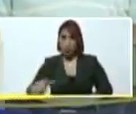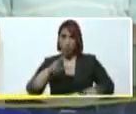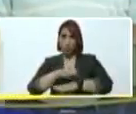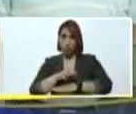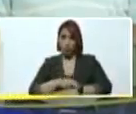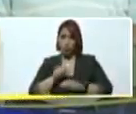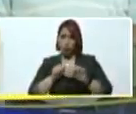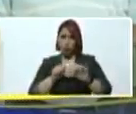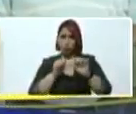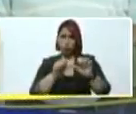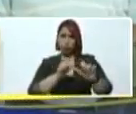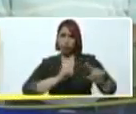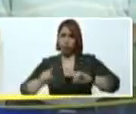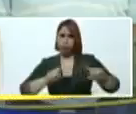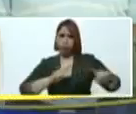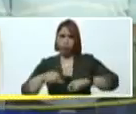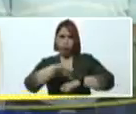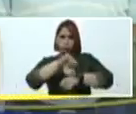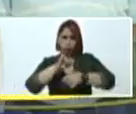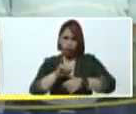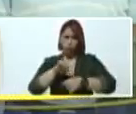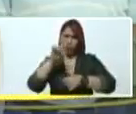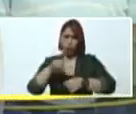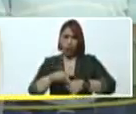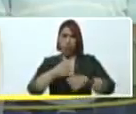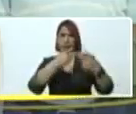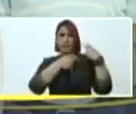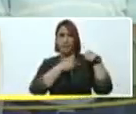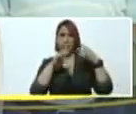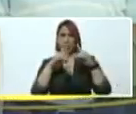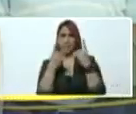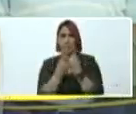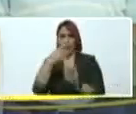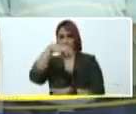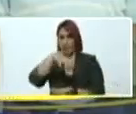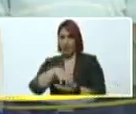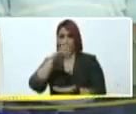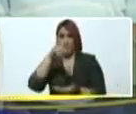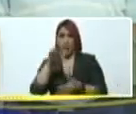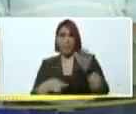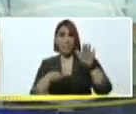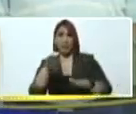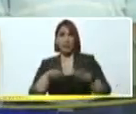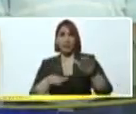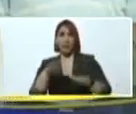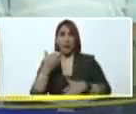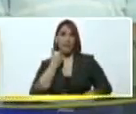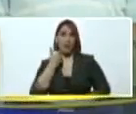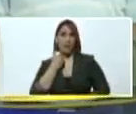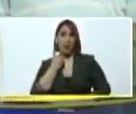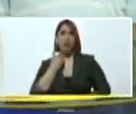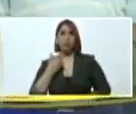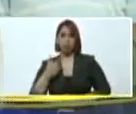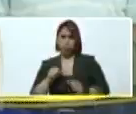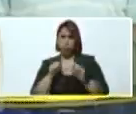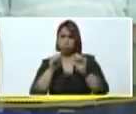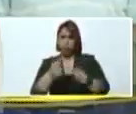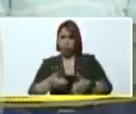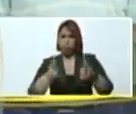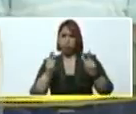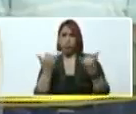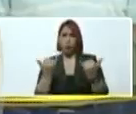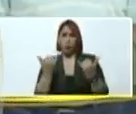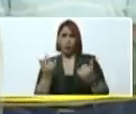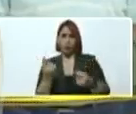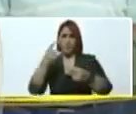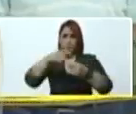mantiene activa como médico cirujano, jefe de un departamento, y que, a pesar de su condición, se ha mantenido activo y actualmente va a ser